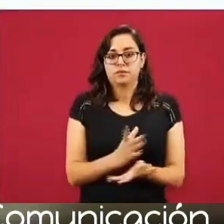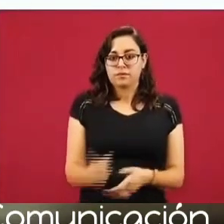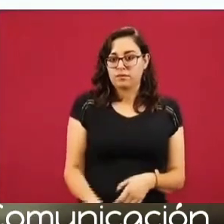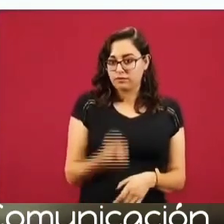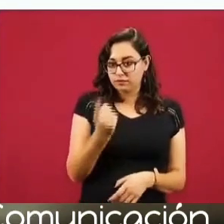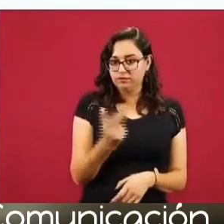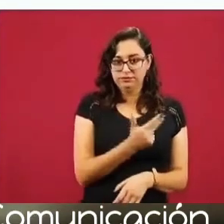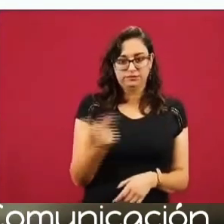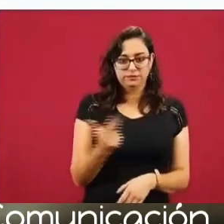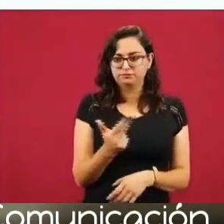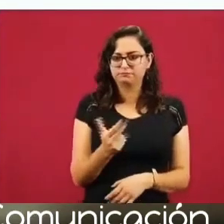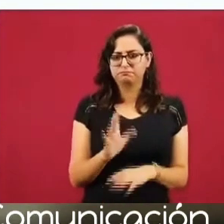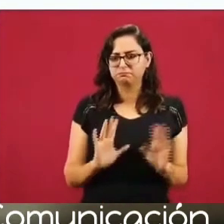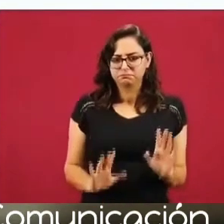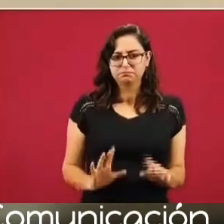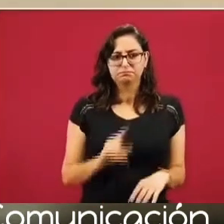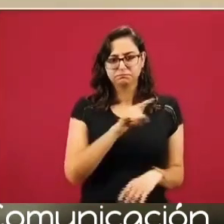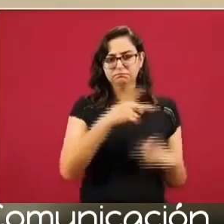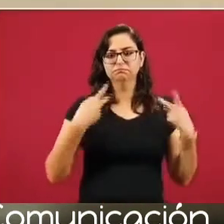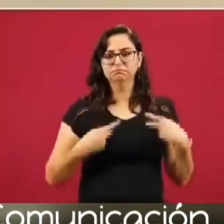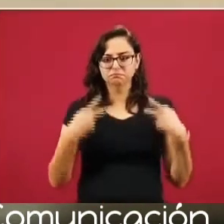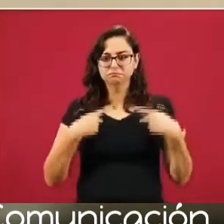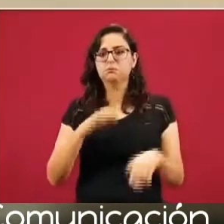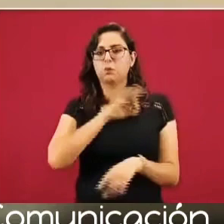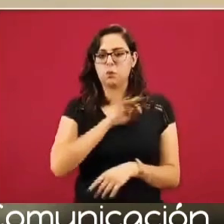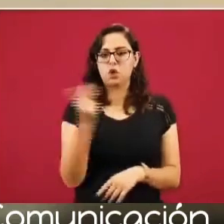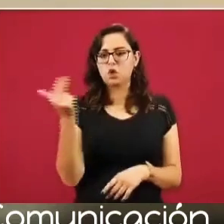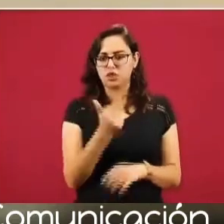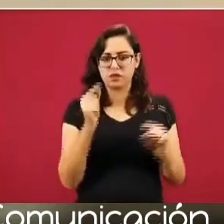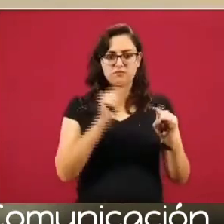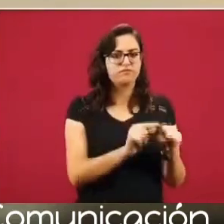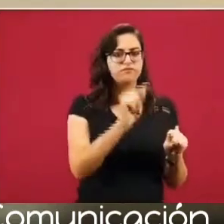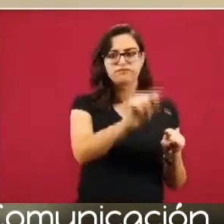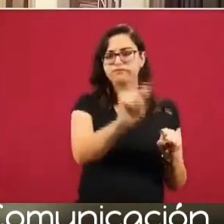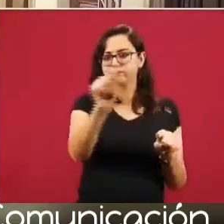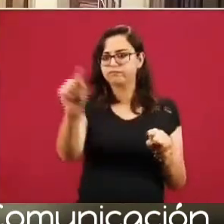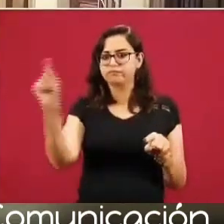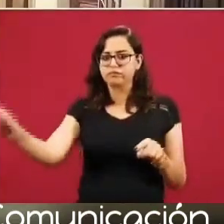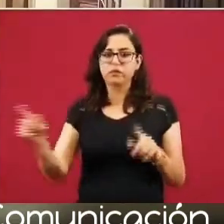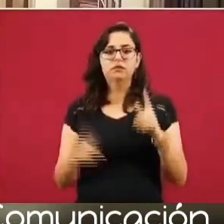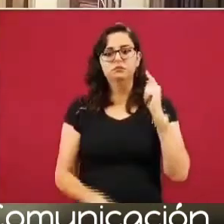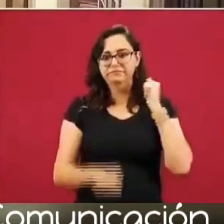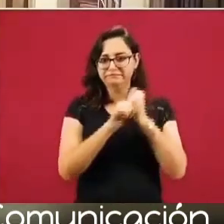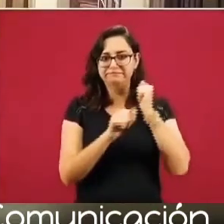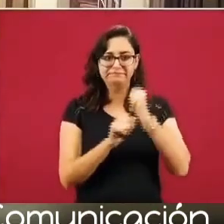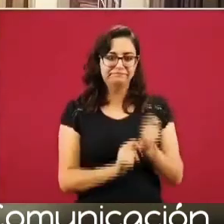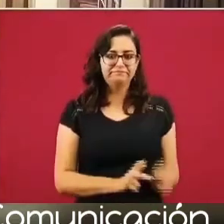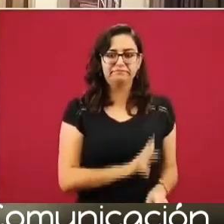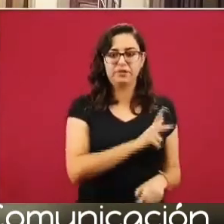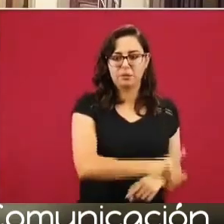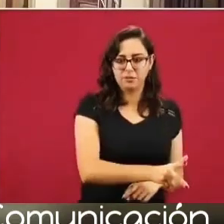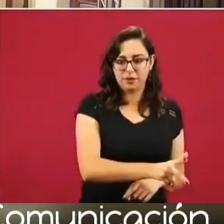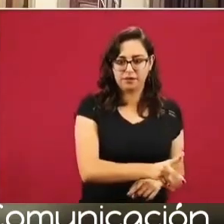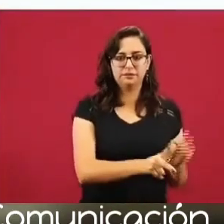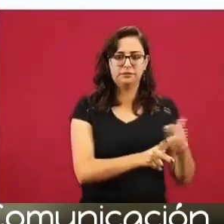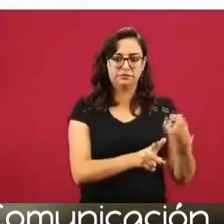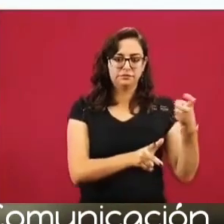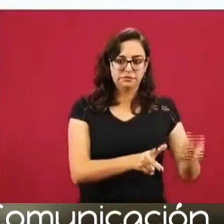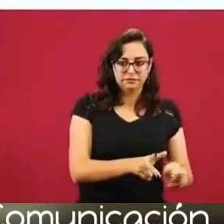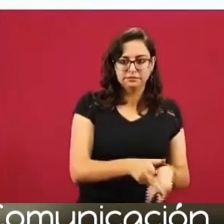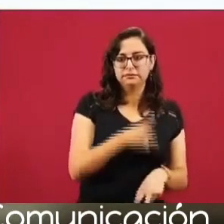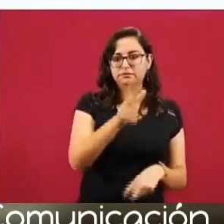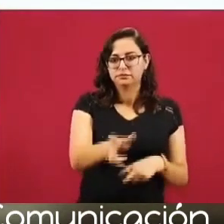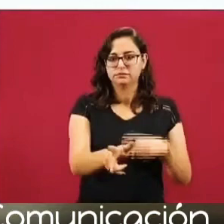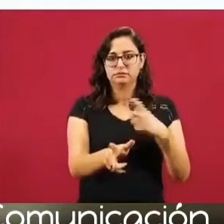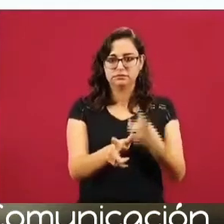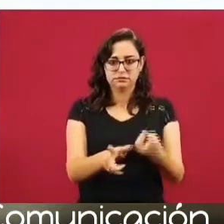único hotel al que les vamos a dar. La gente puede escoger diferentes hoteles. Entonces, es así como que te vamos a llevar a ti al hotel que